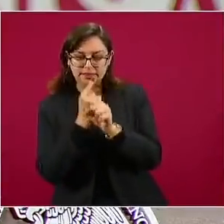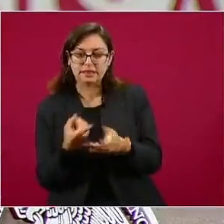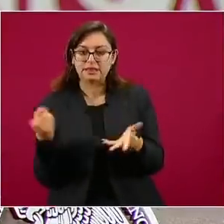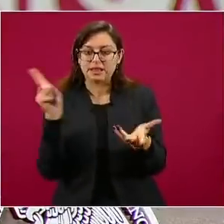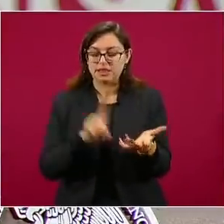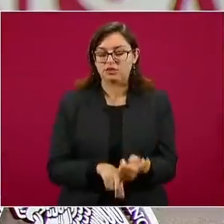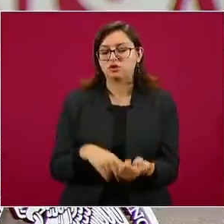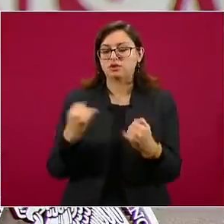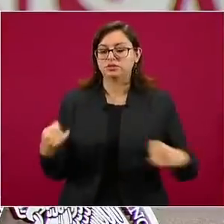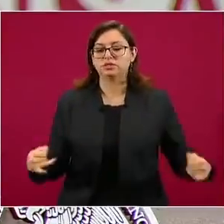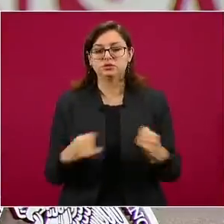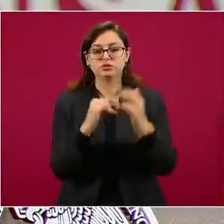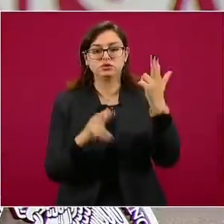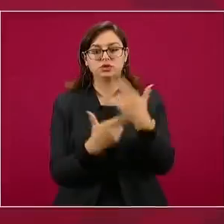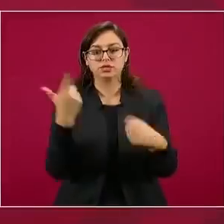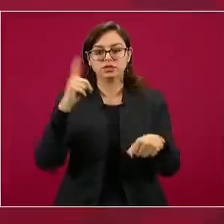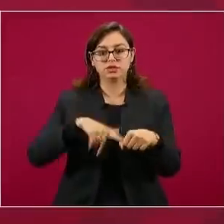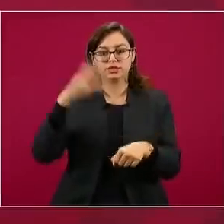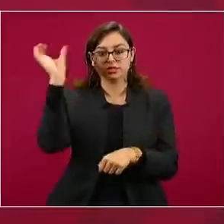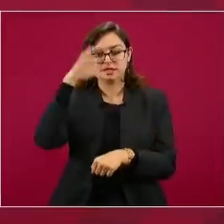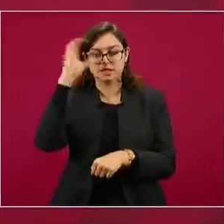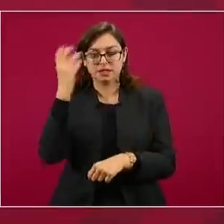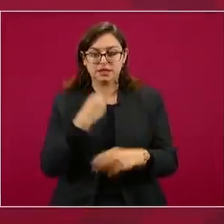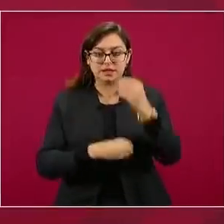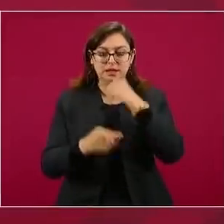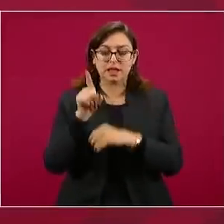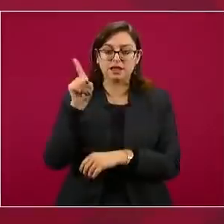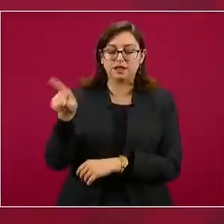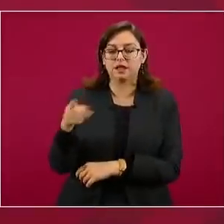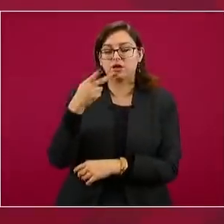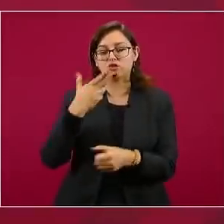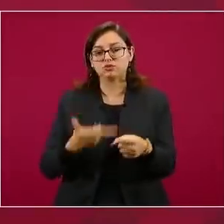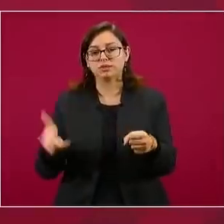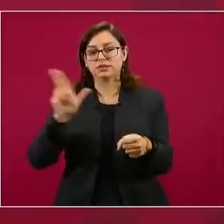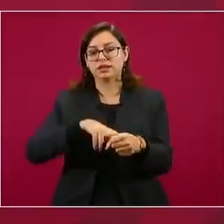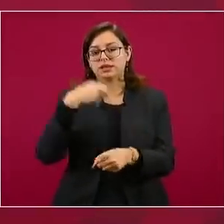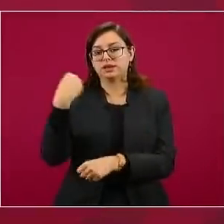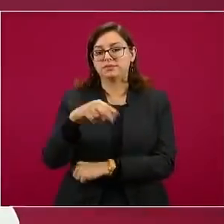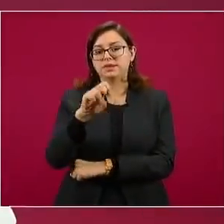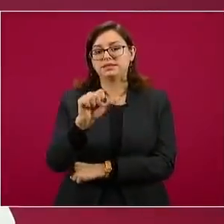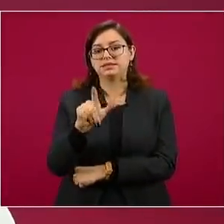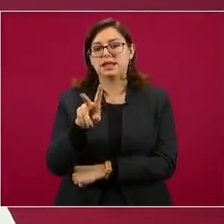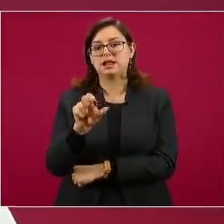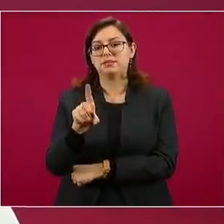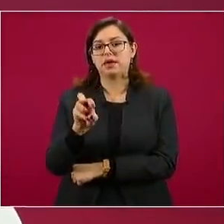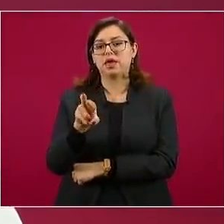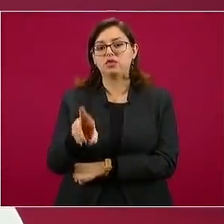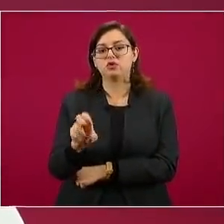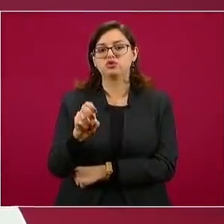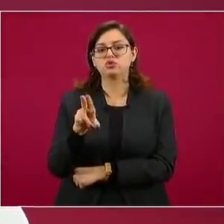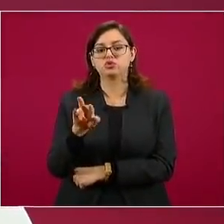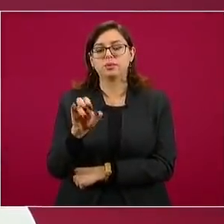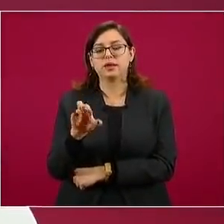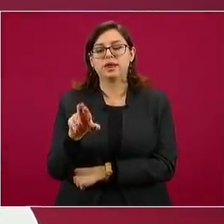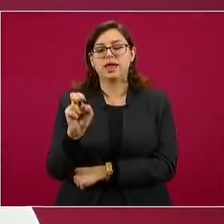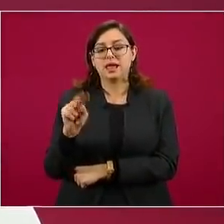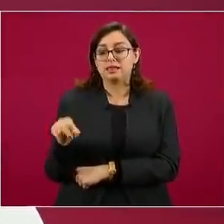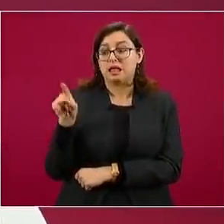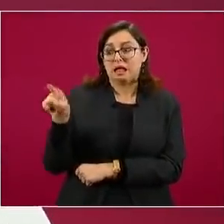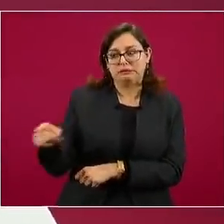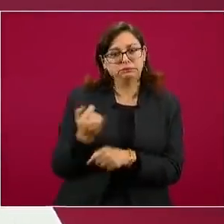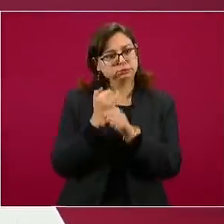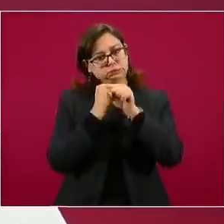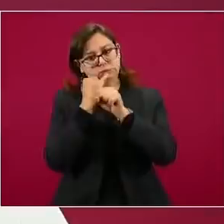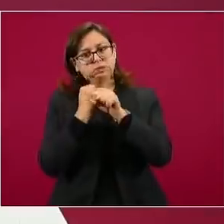de Ciencias Médicas y Nutrición Salvador Subirán, y él es el investigador principal de este ensayo